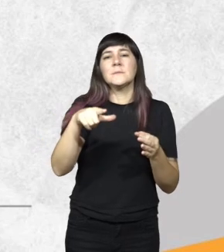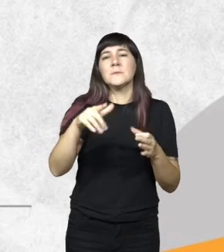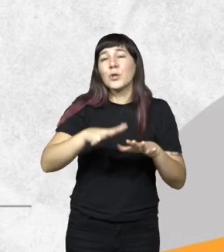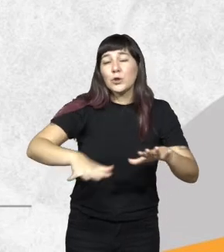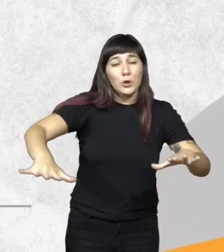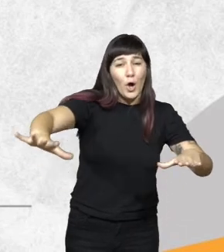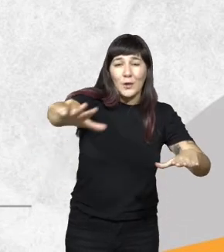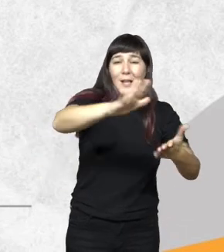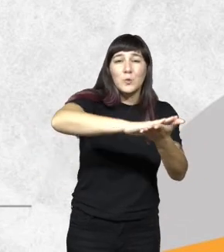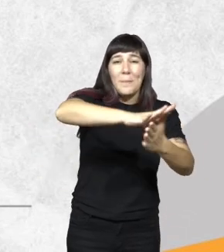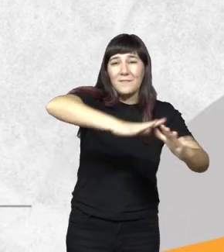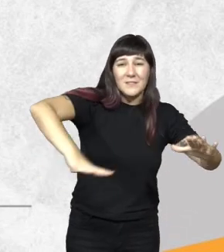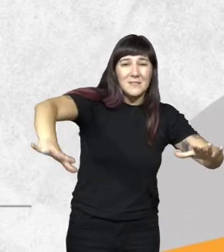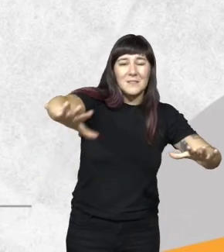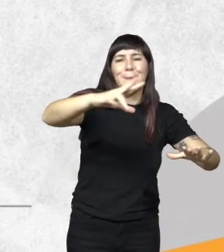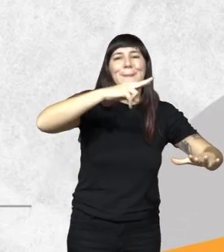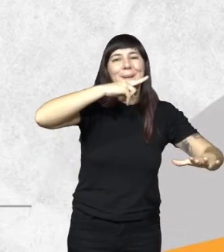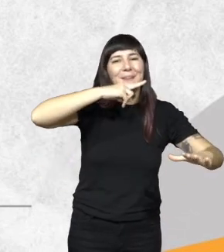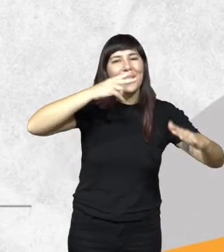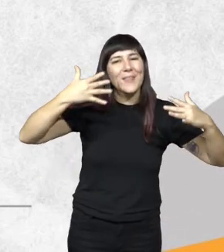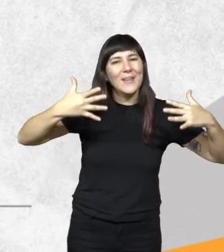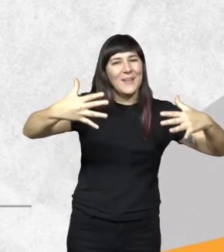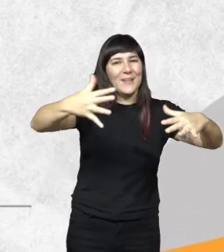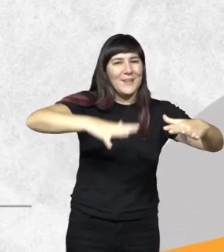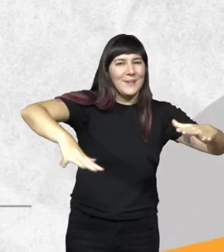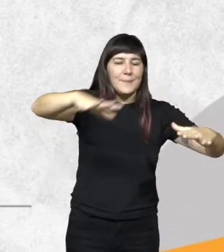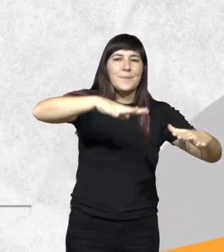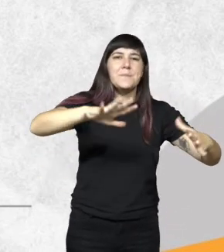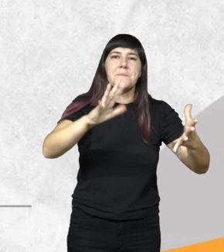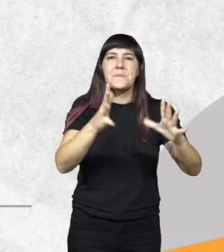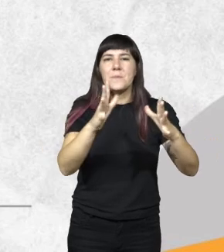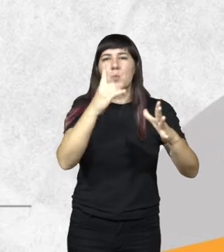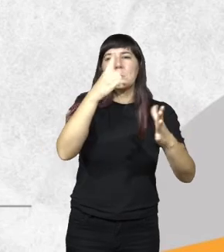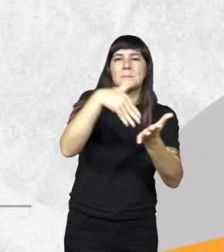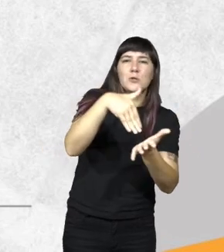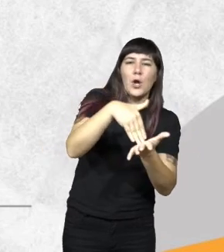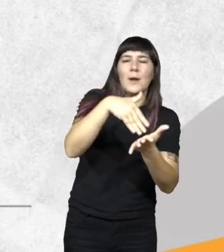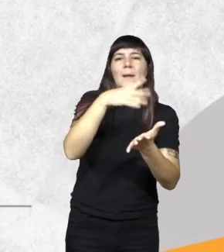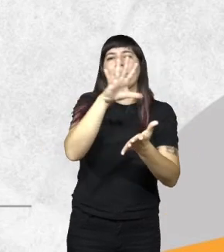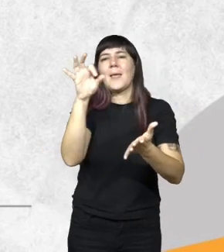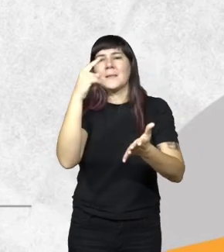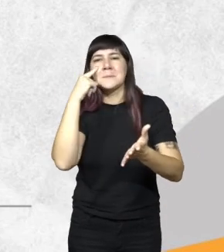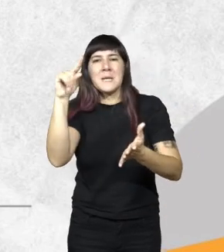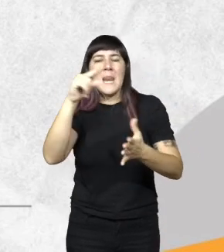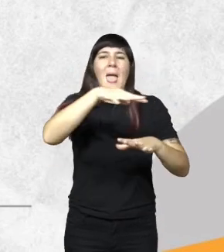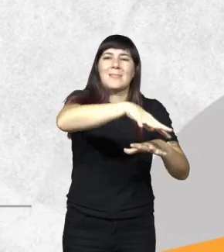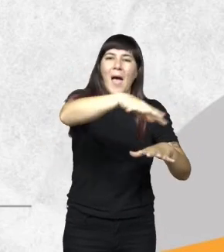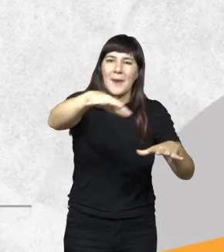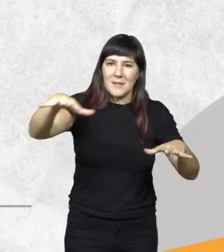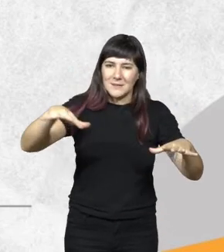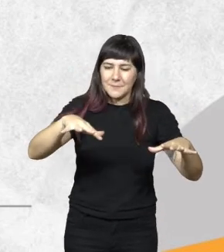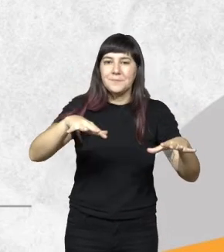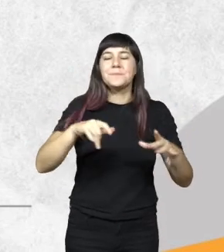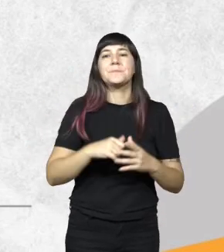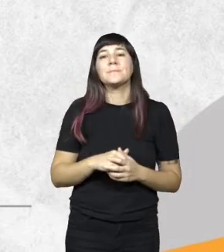total de cobertura verde de la provincia está cerca a 1.500.000 hectáreas también